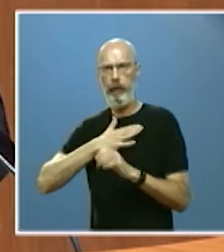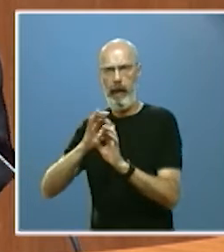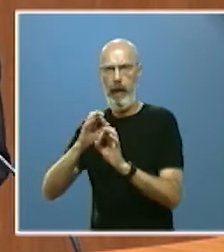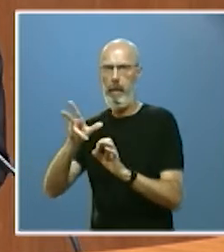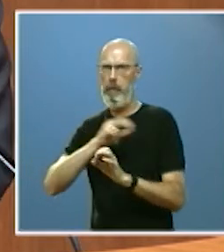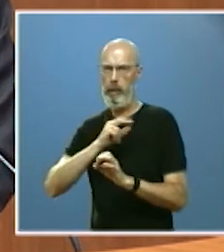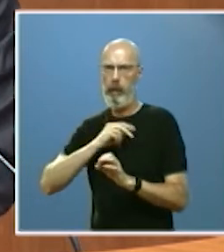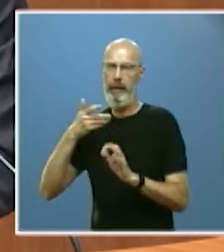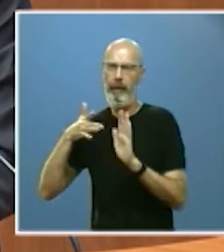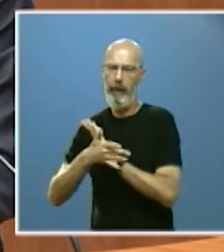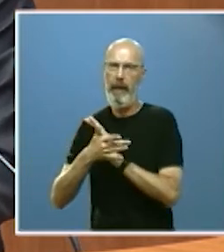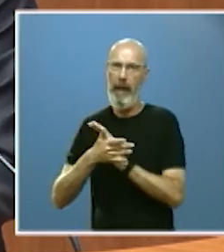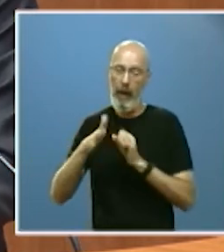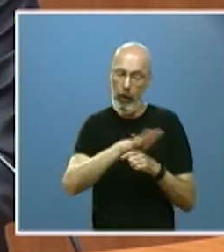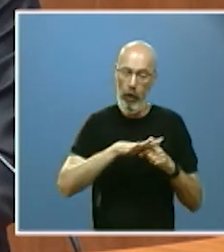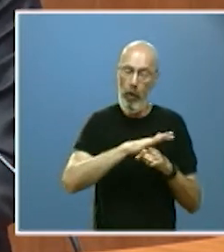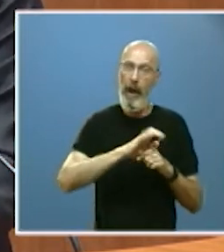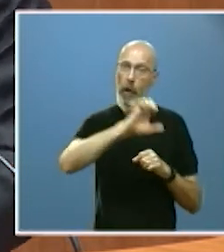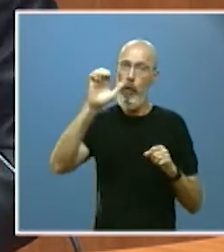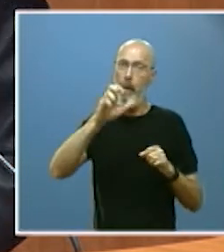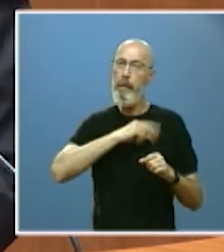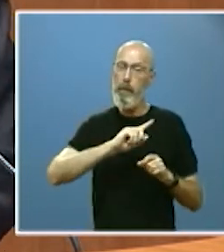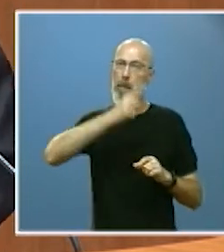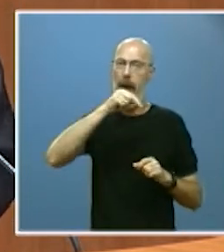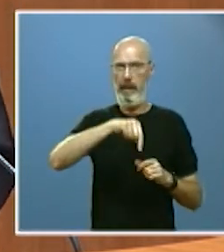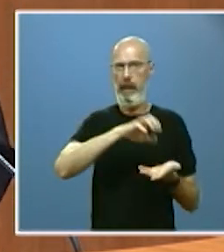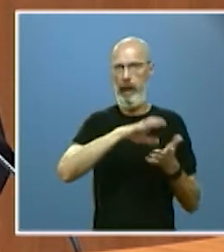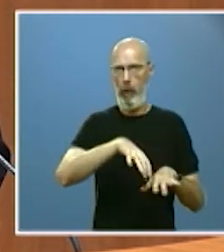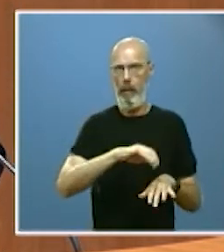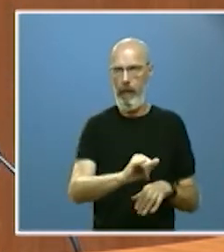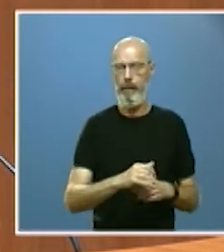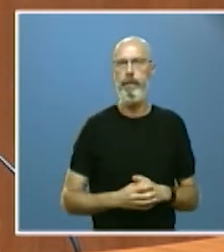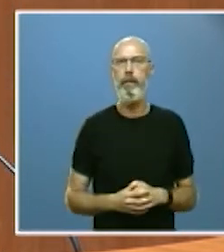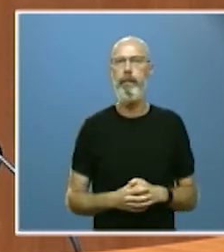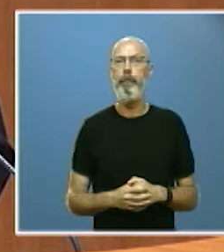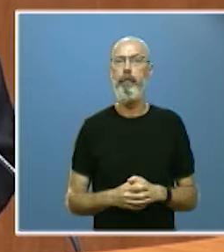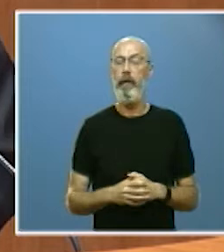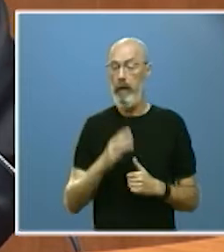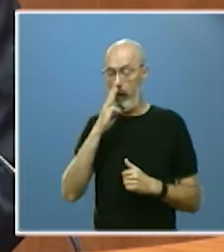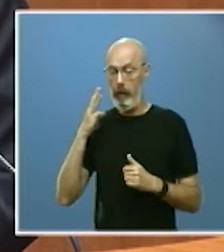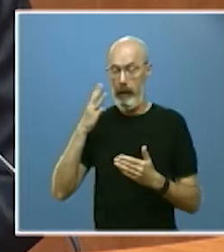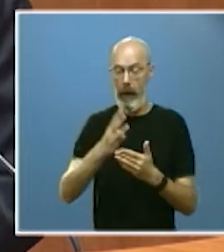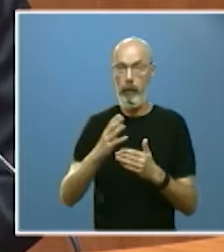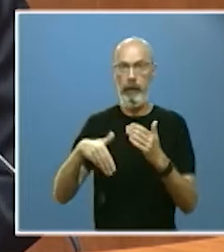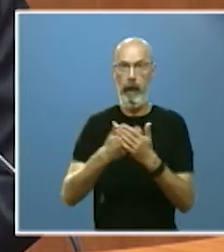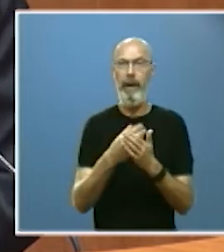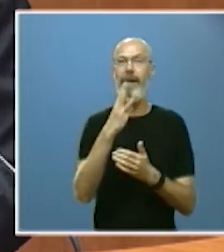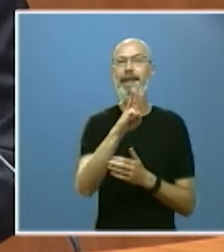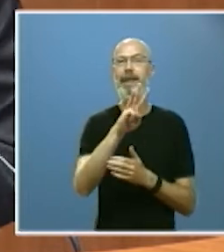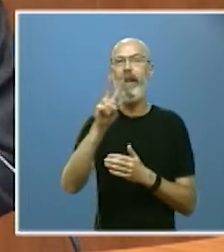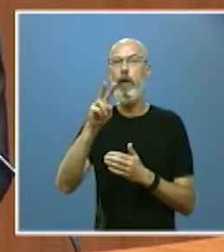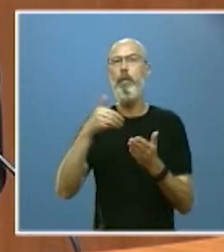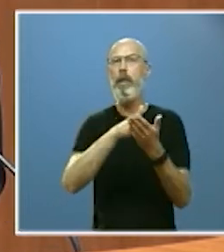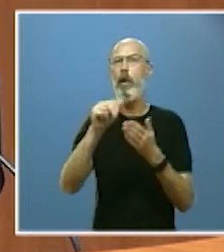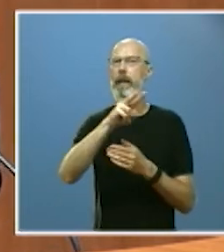de estos prestigiosos galardones En lo que va de legislatura la Junta ha invertido más de 32 millones de euros en medio millar de